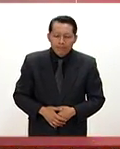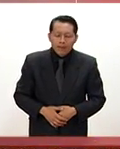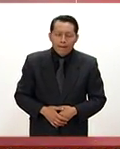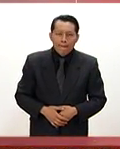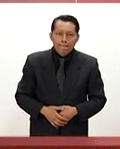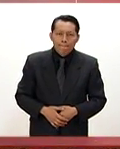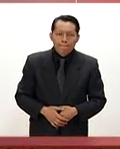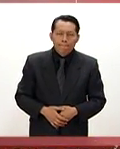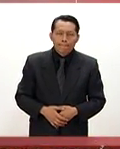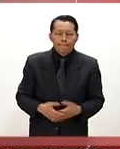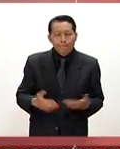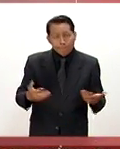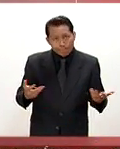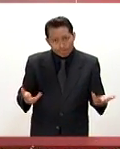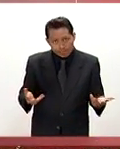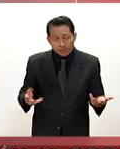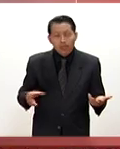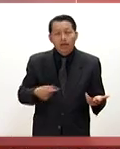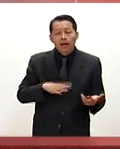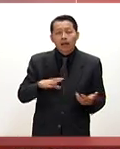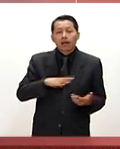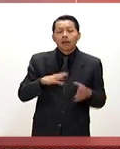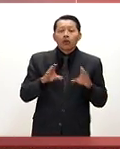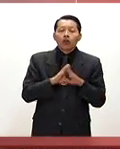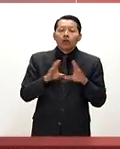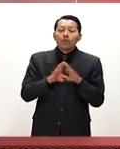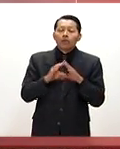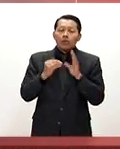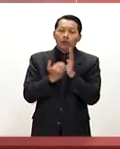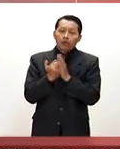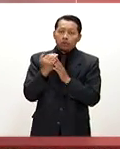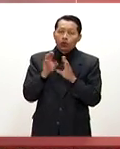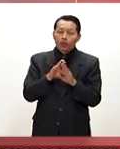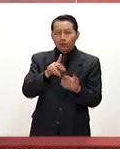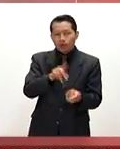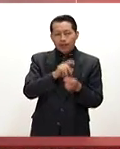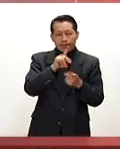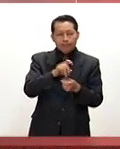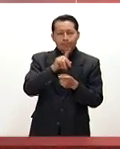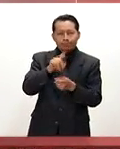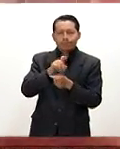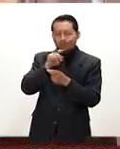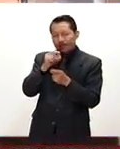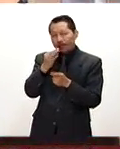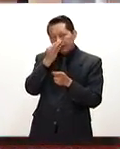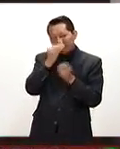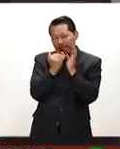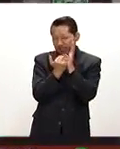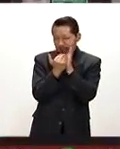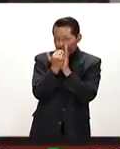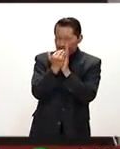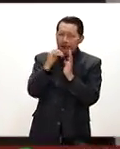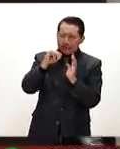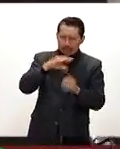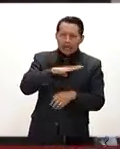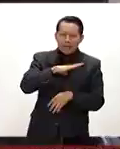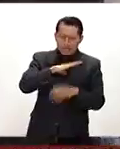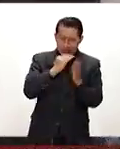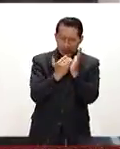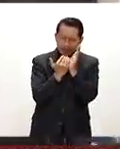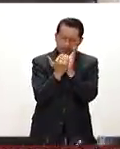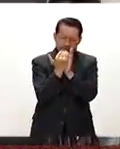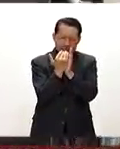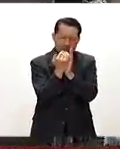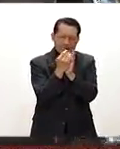hay un incremento en la recaudación ligero, sí hay un incremento en la recaudación.